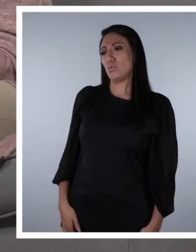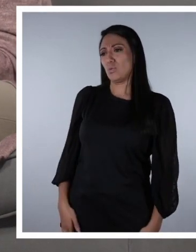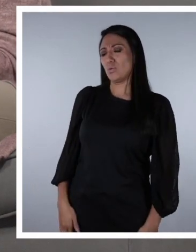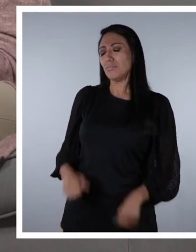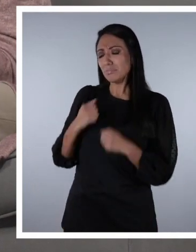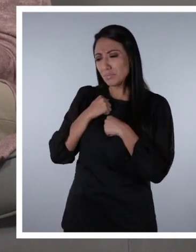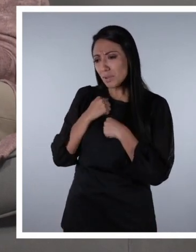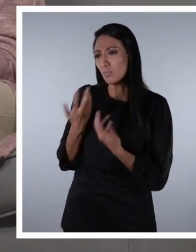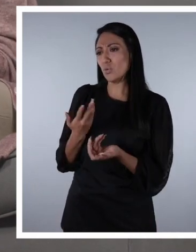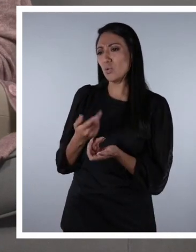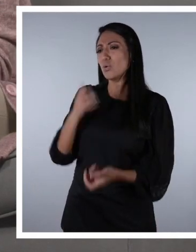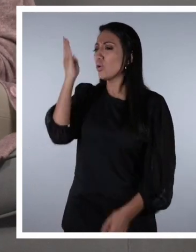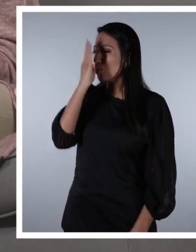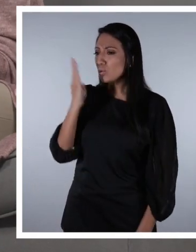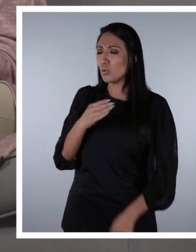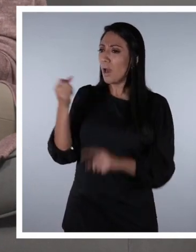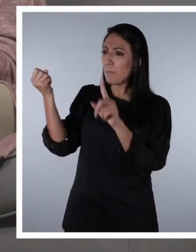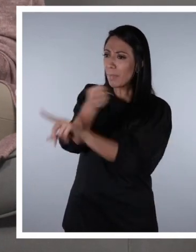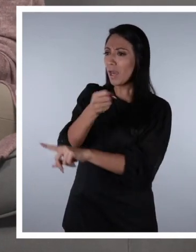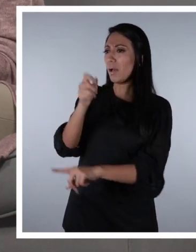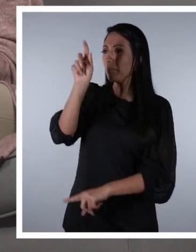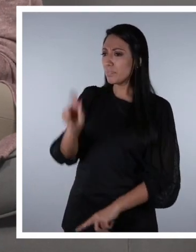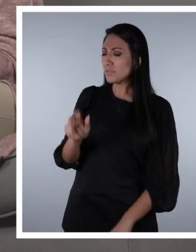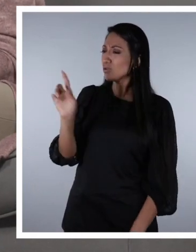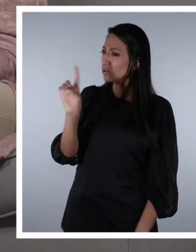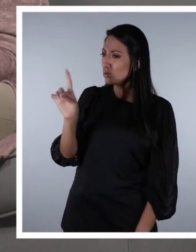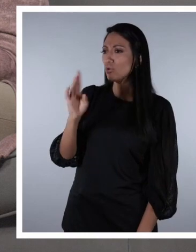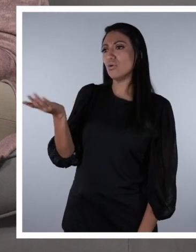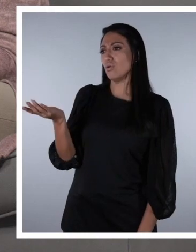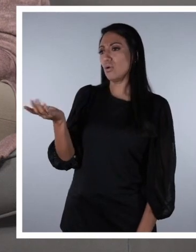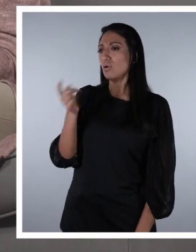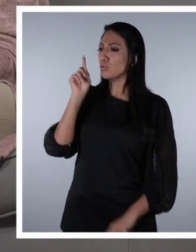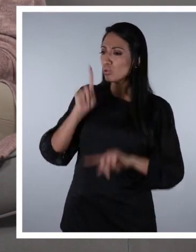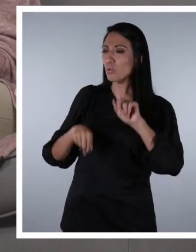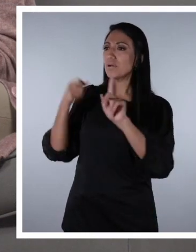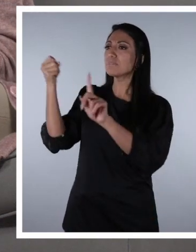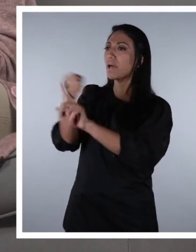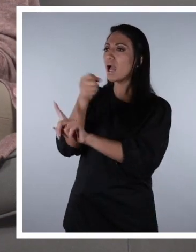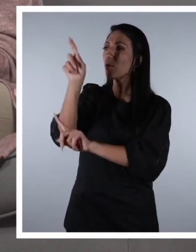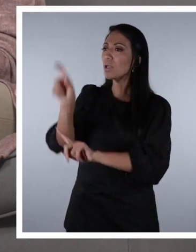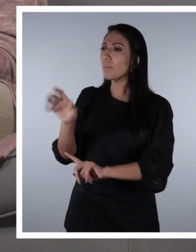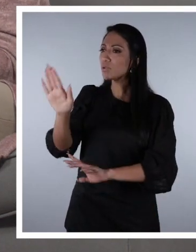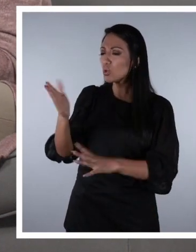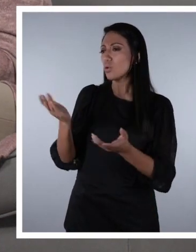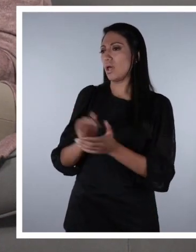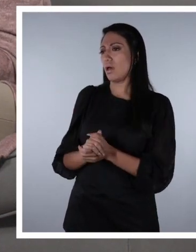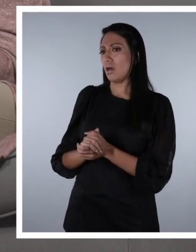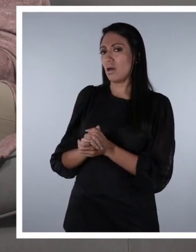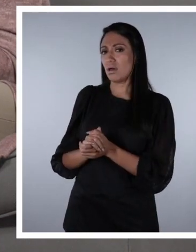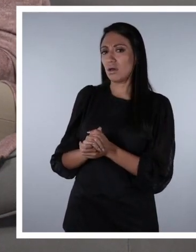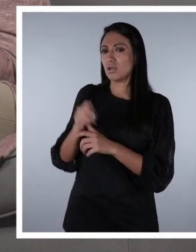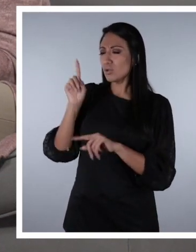nunca, nunca agredir a alguien es una opción. No puedes pegarle a una persona.